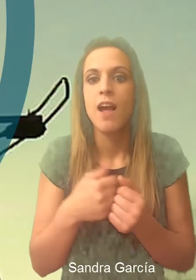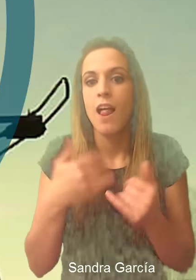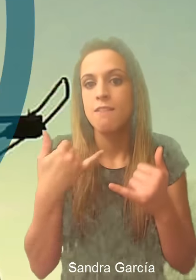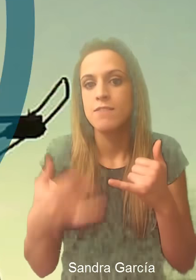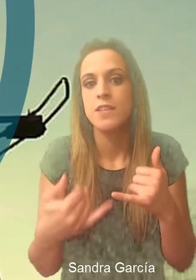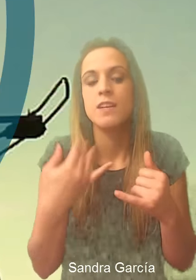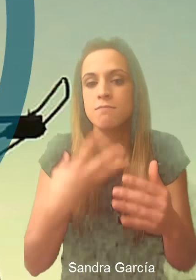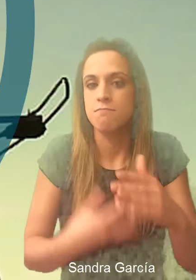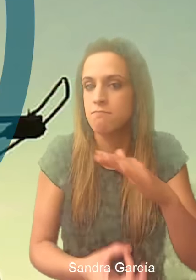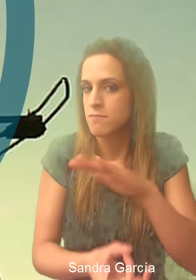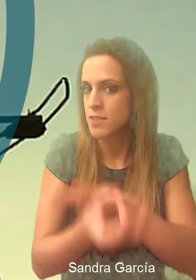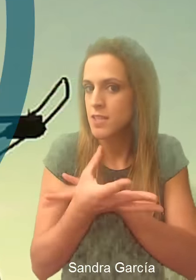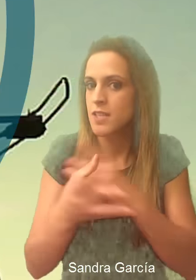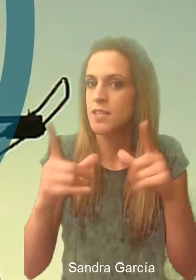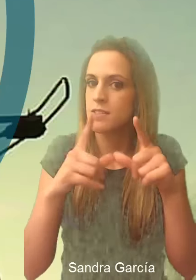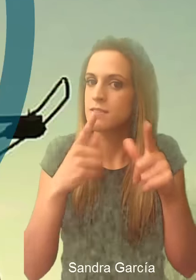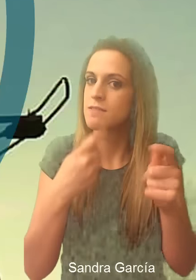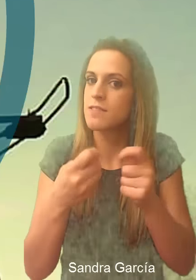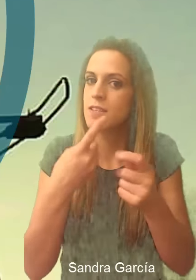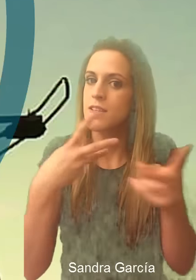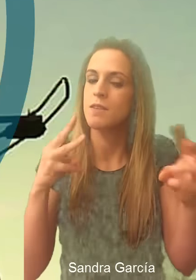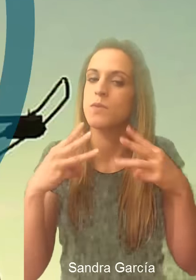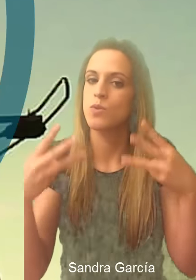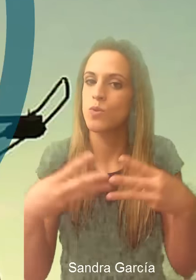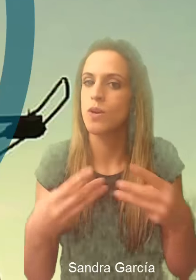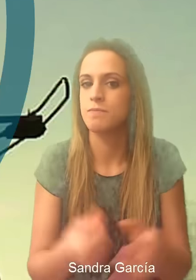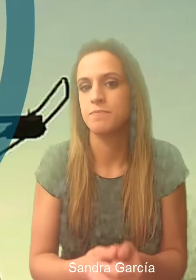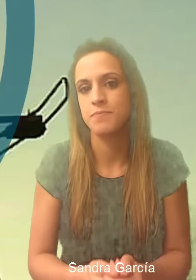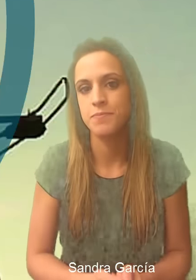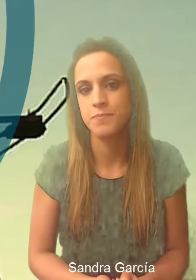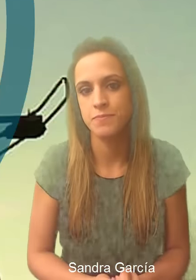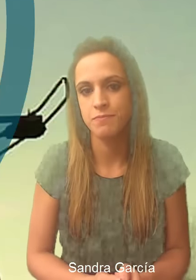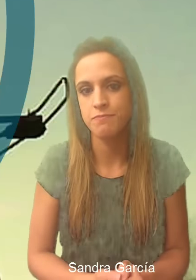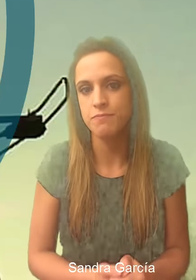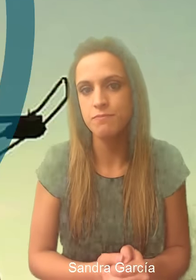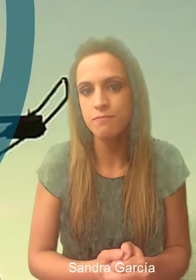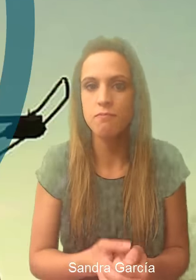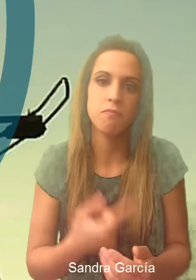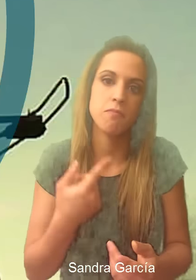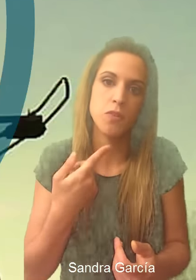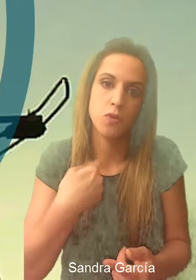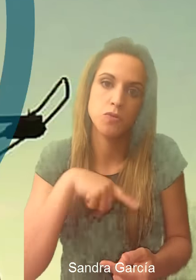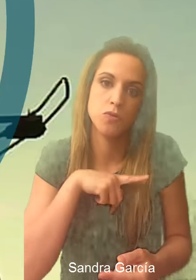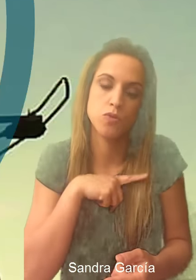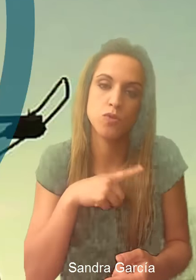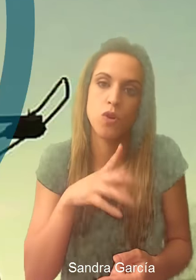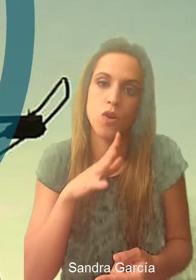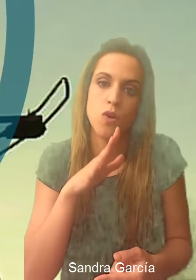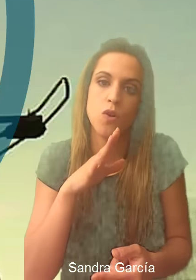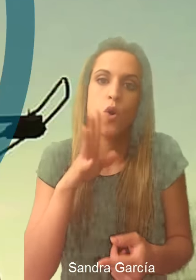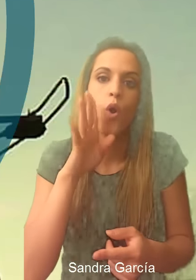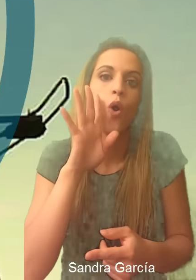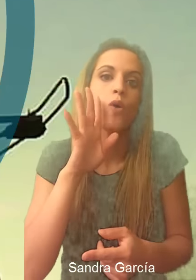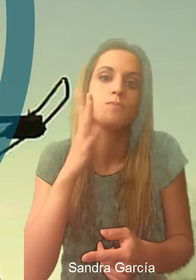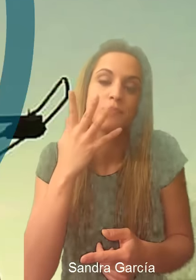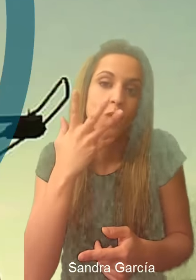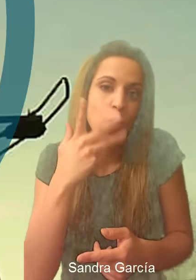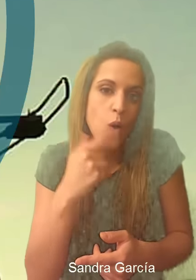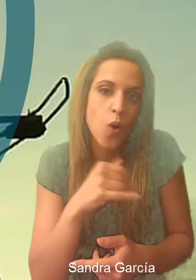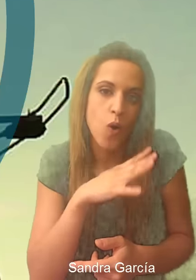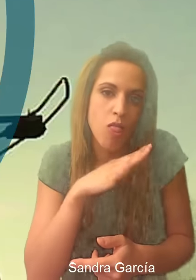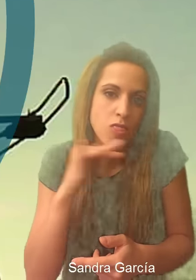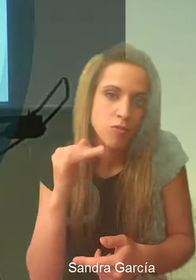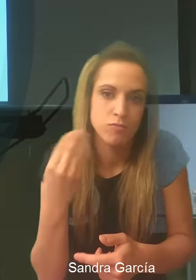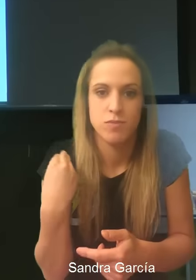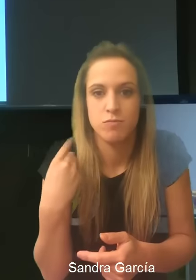Otro e-commerce, otro gestor de contenido completamente gratuito. Ya le dimos un toquecillo azul eléctrico